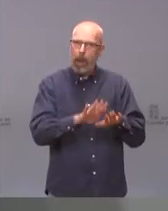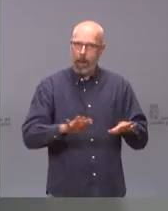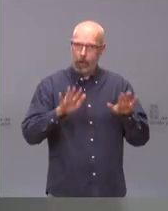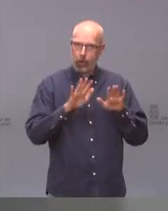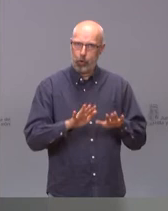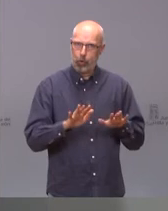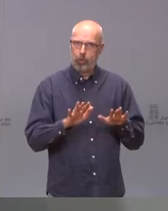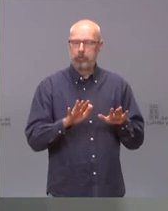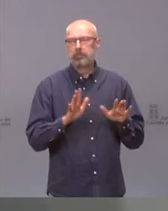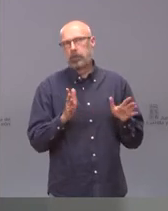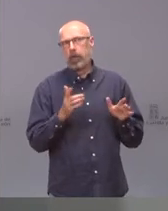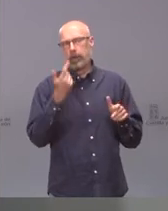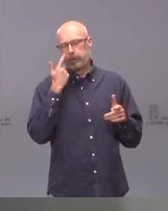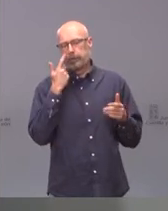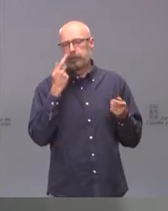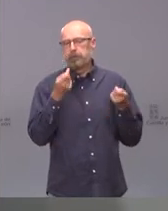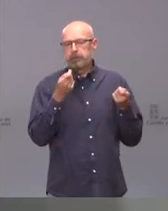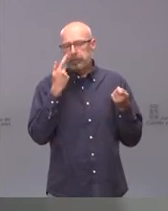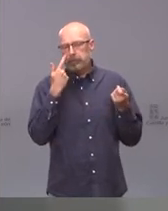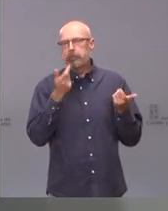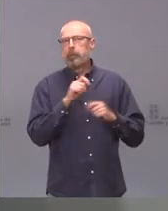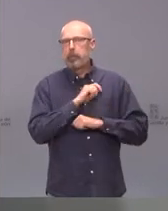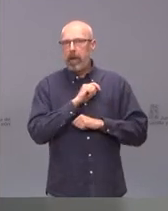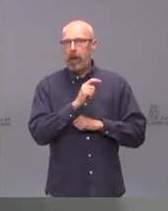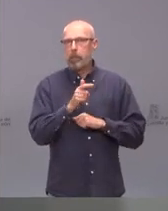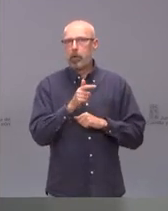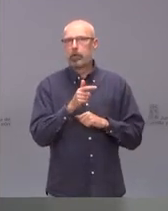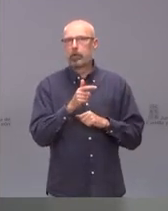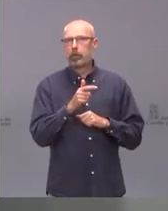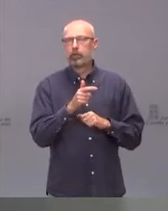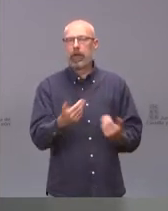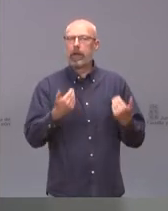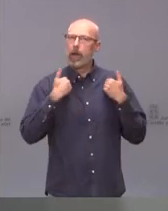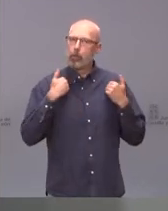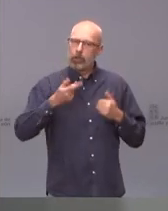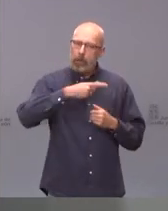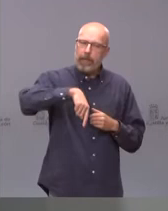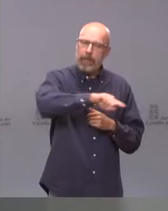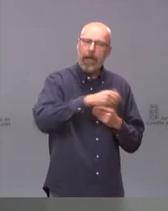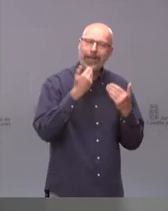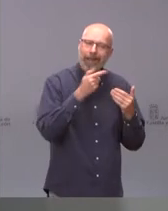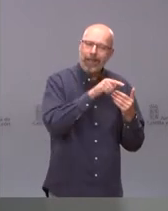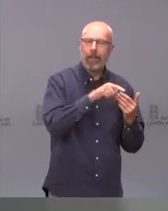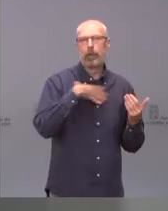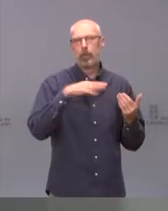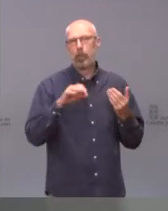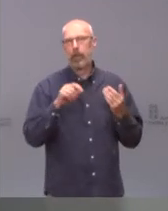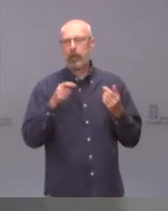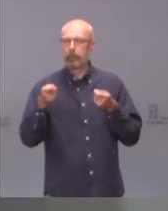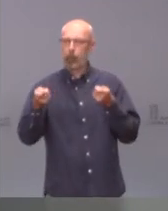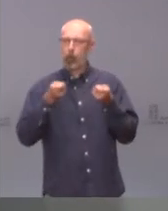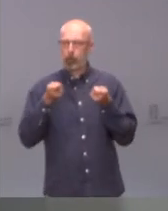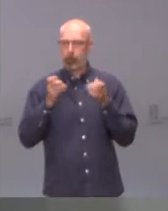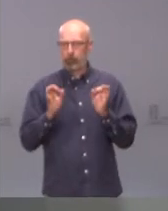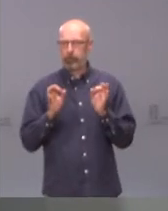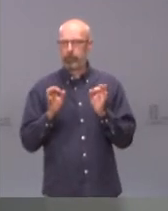Y esperamos de la responsabilidad de todos que la incidencia se controle siempre